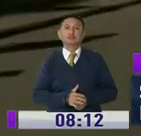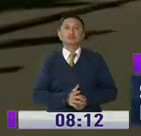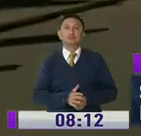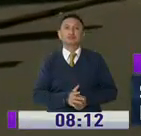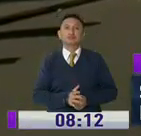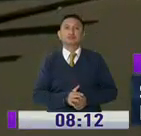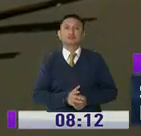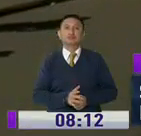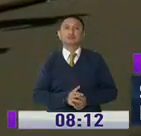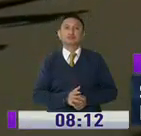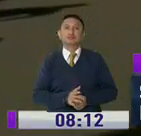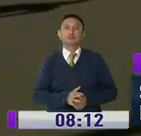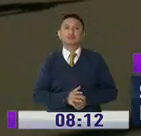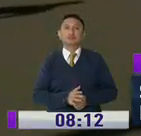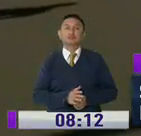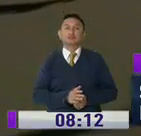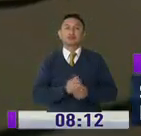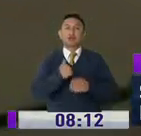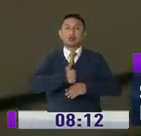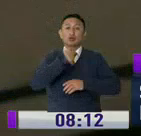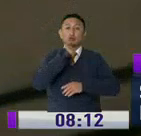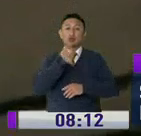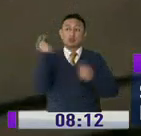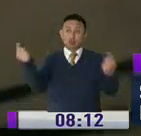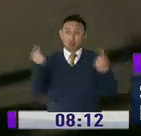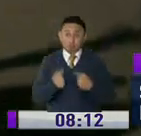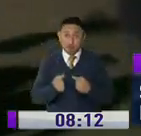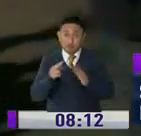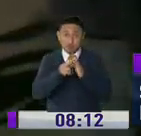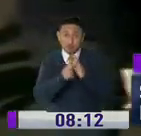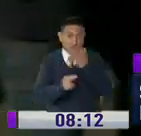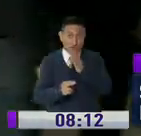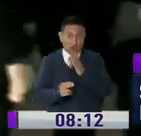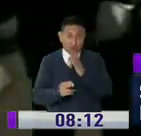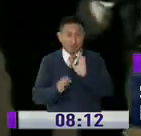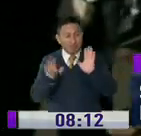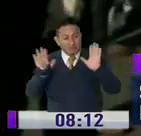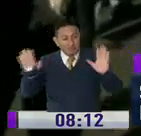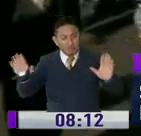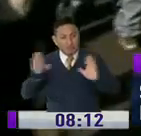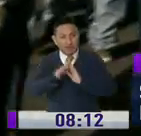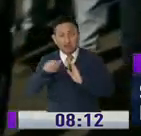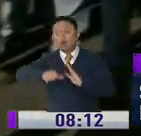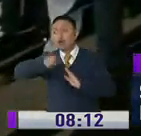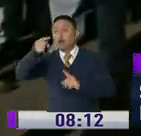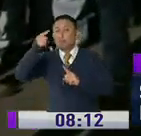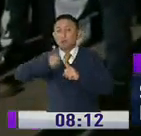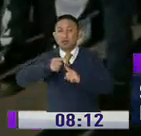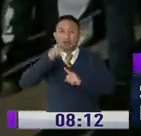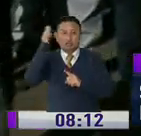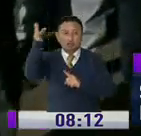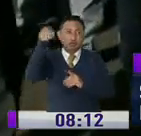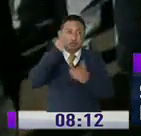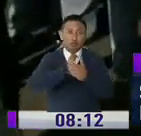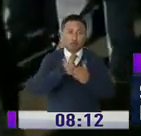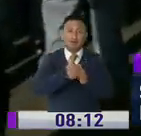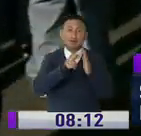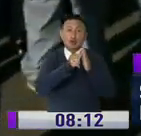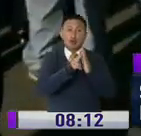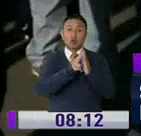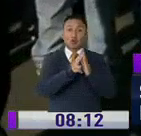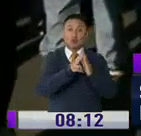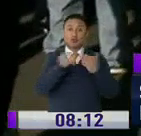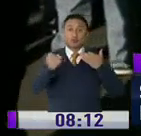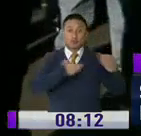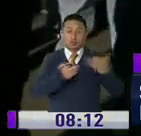autoridad, que no sigan acercándose al mercado mayorista si no cumplen los requisitos exigidos por el municipio de Quito, sea el RUC de una tienda, de un